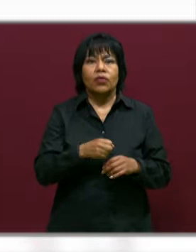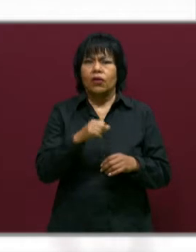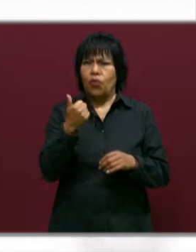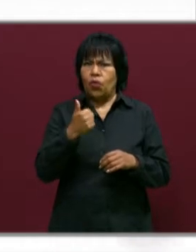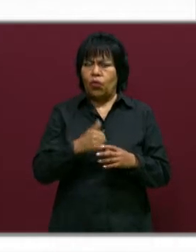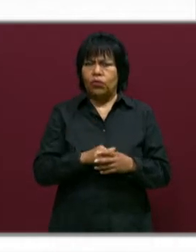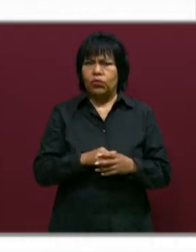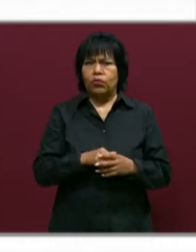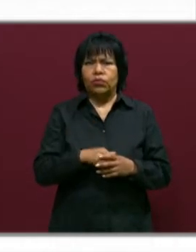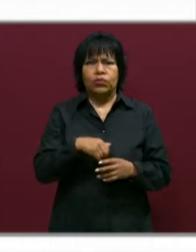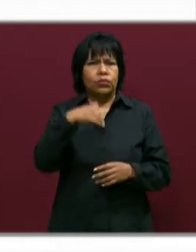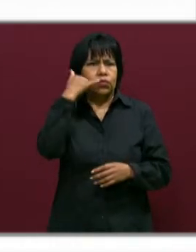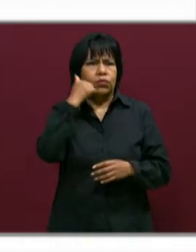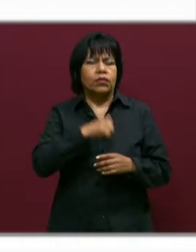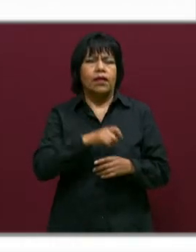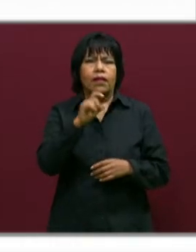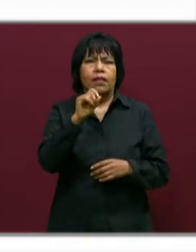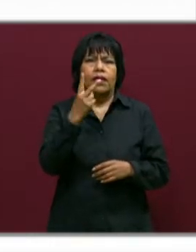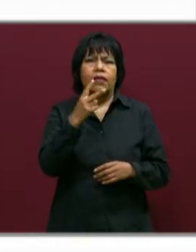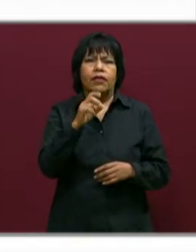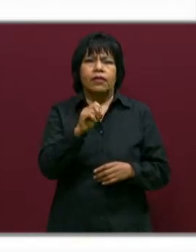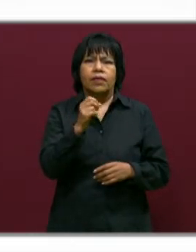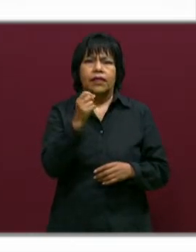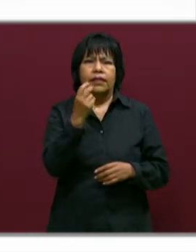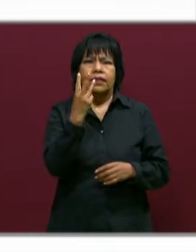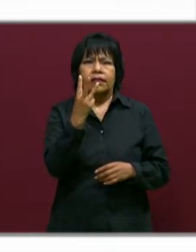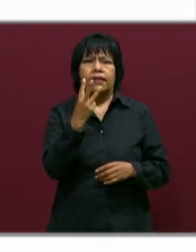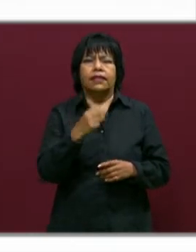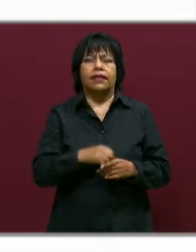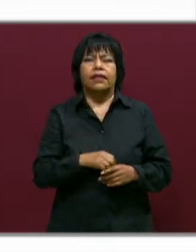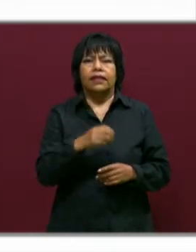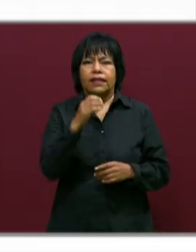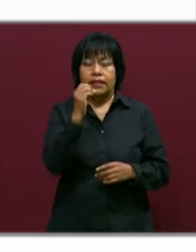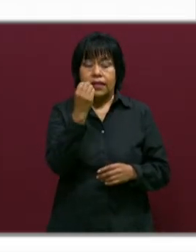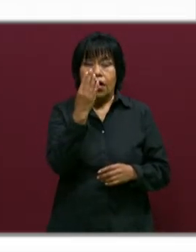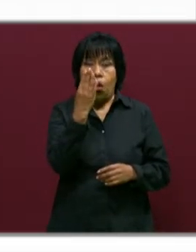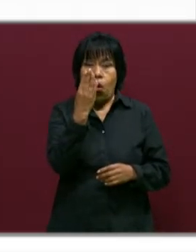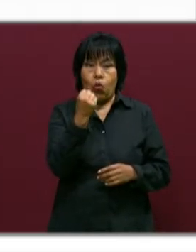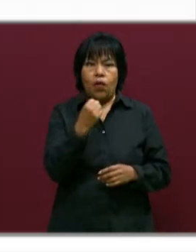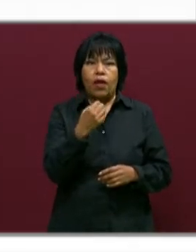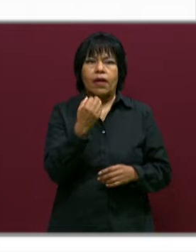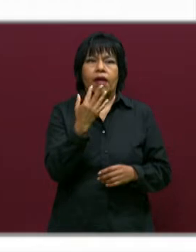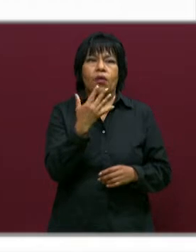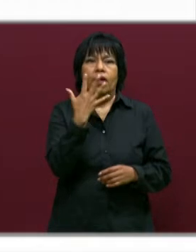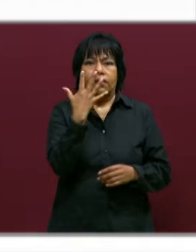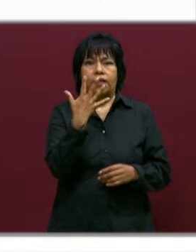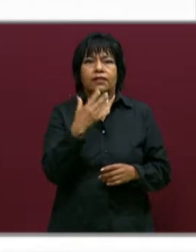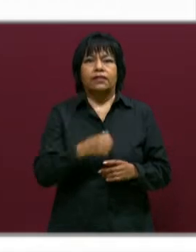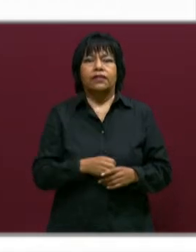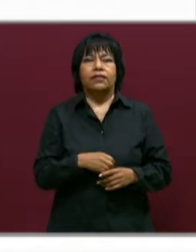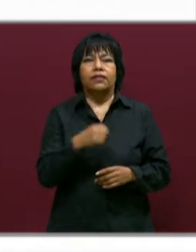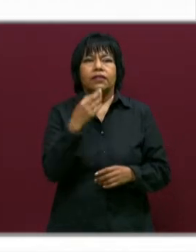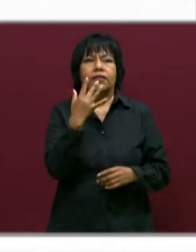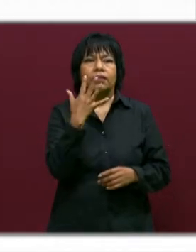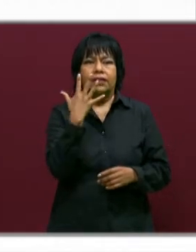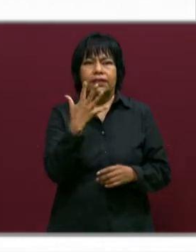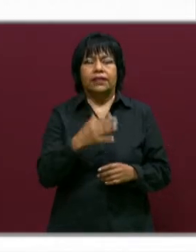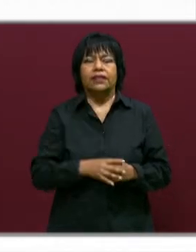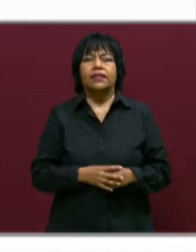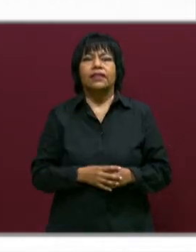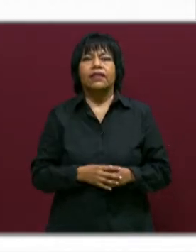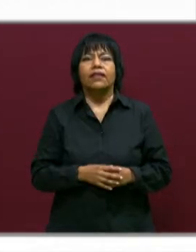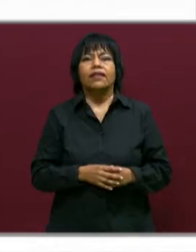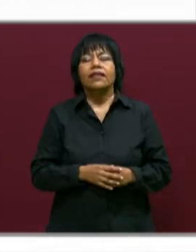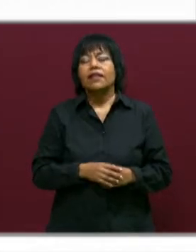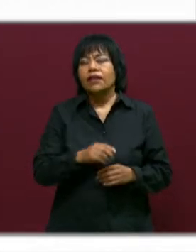línea adicional que es el veintidós, veintitrés, cero nueve, cincuenta y cinco, cincuenta y cinco. La repito,